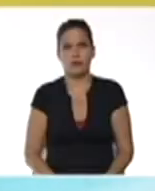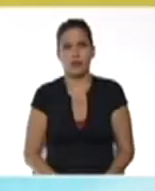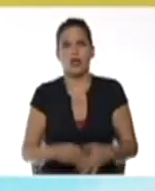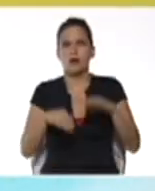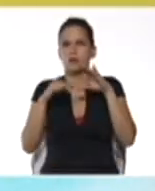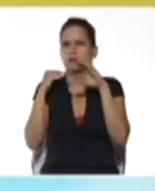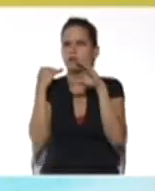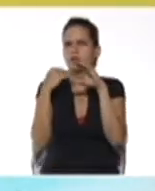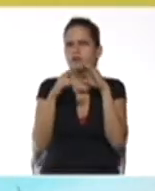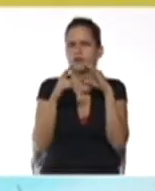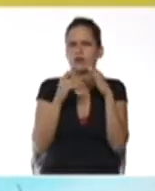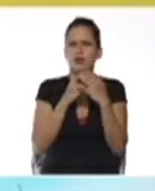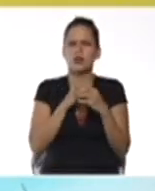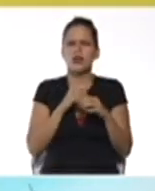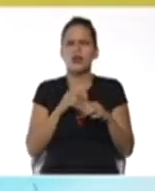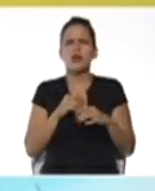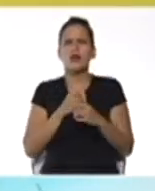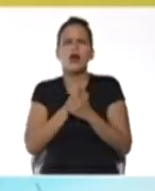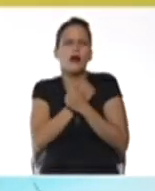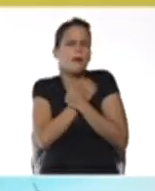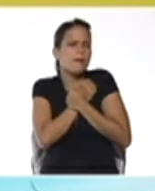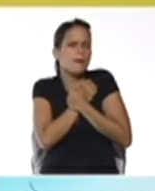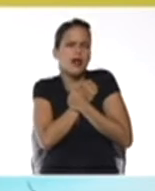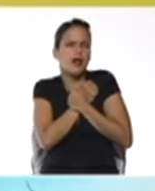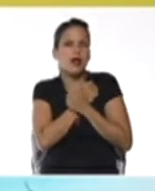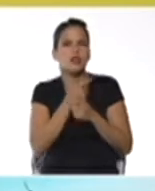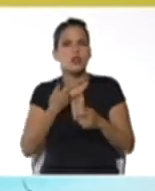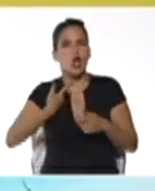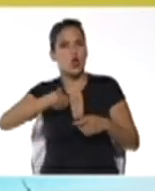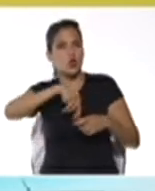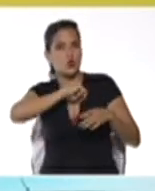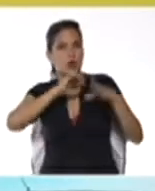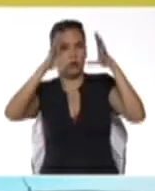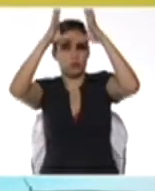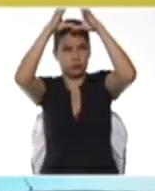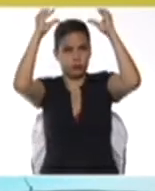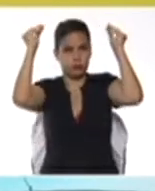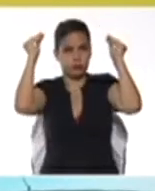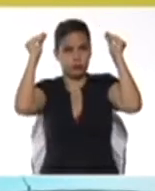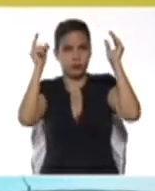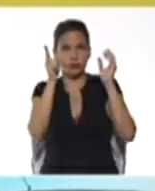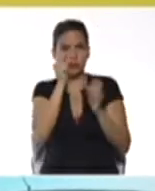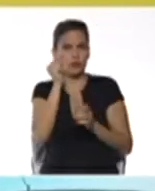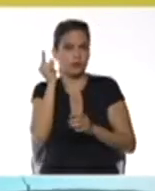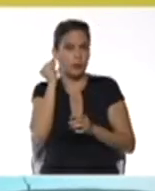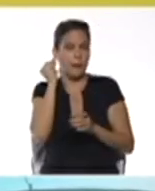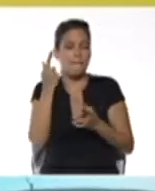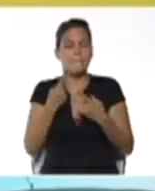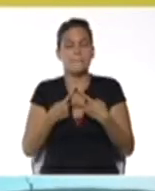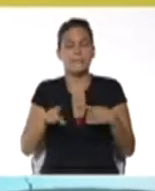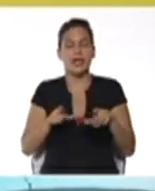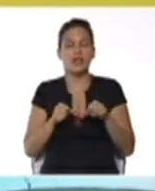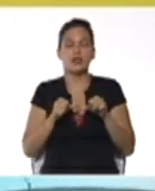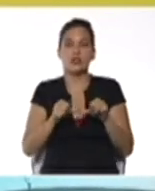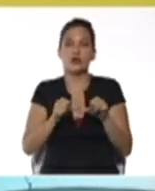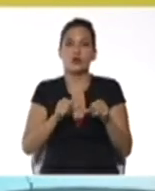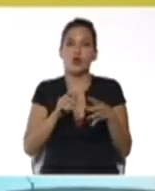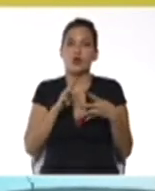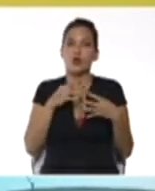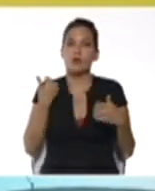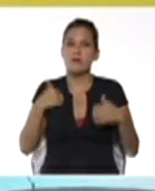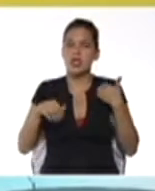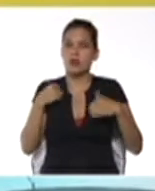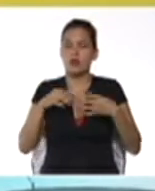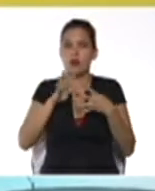Enviamos un caluroso abrazo a nuestros enfermeros y enfermeras, pero continuamos con nuestro miércoles de